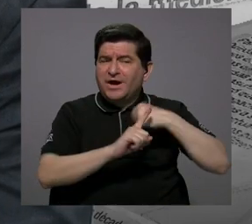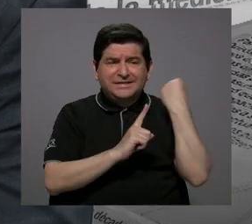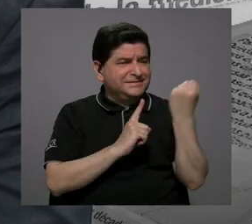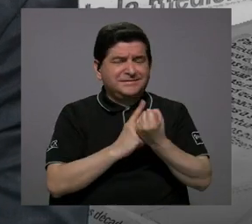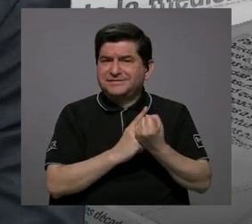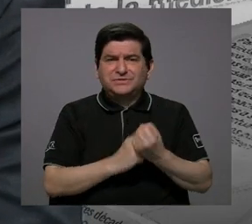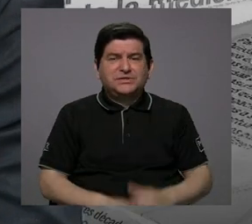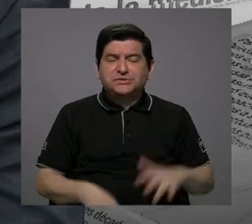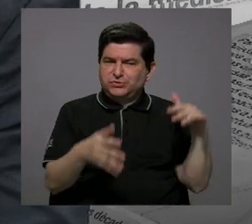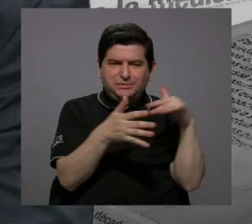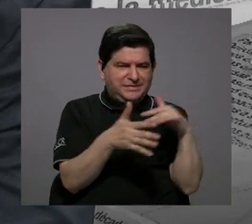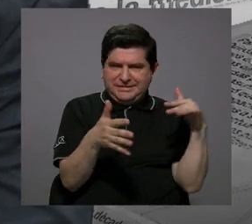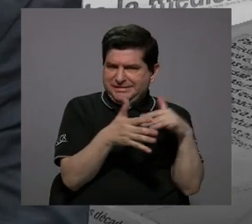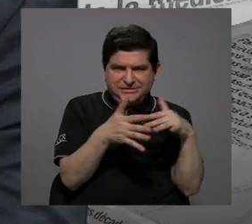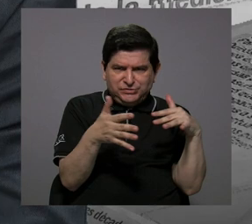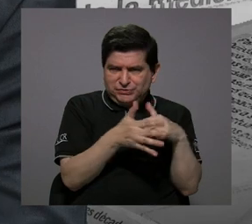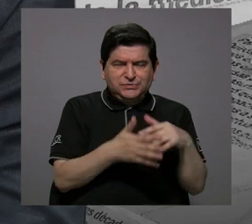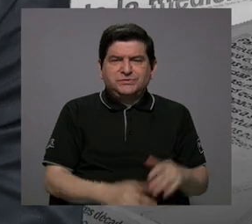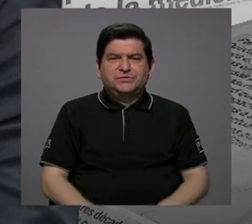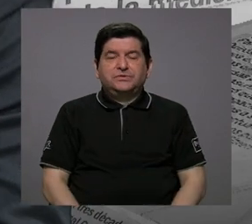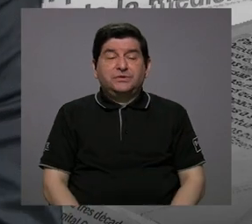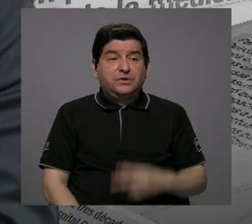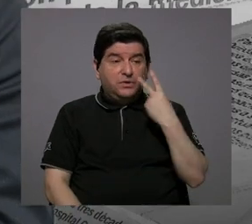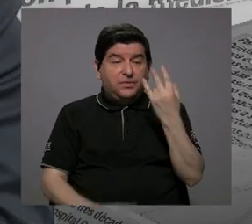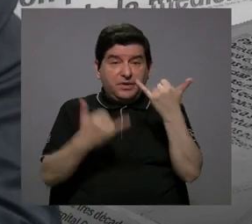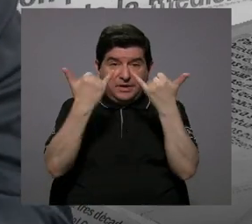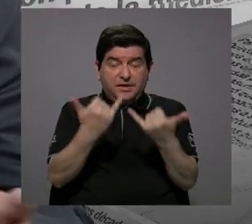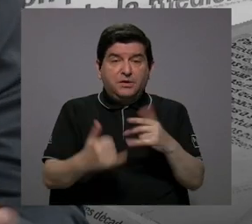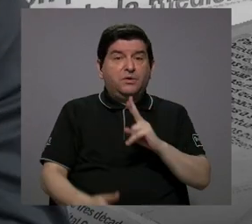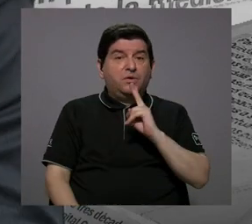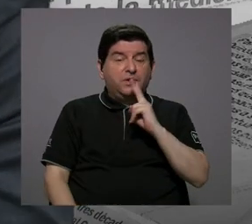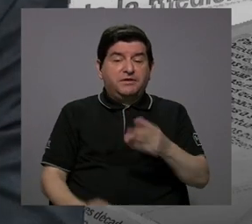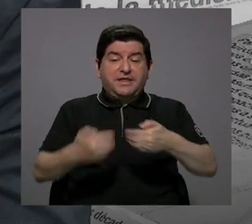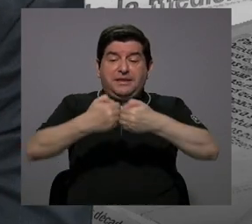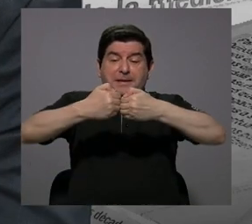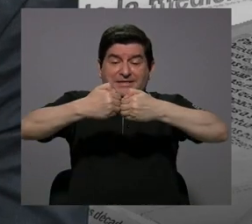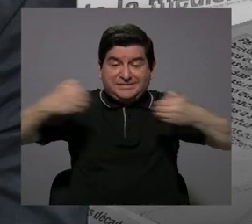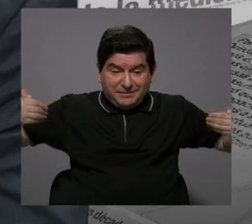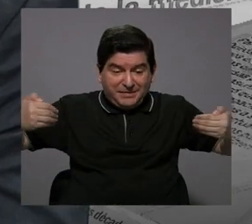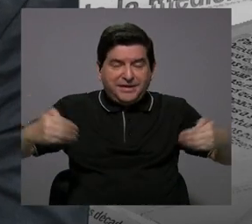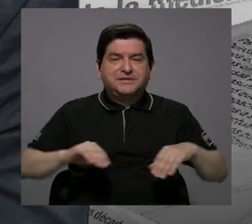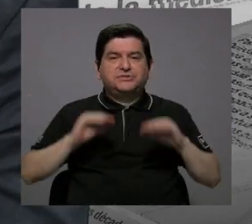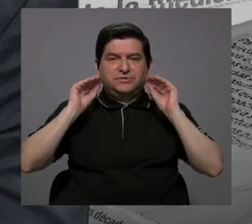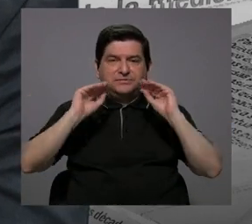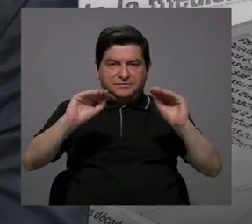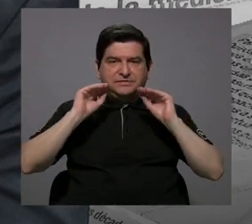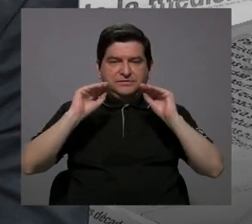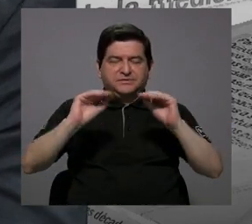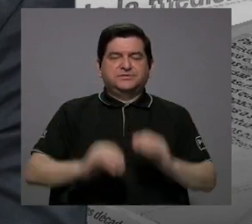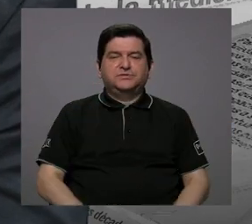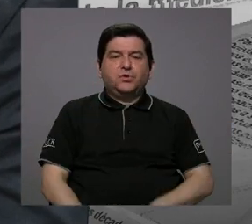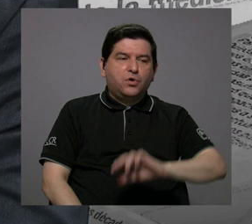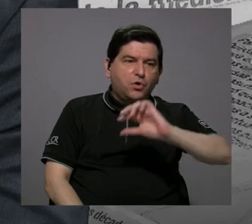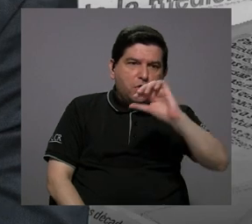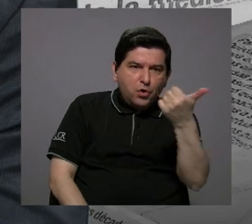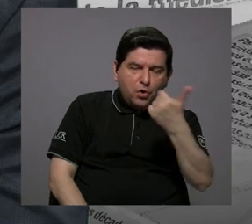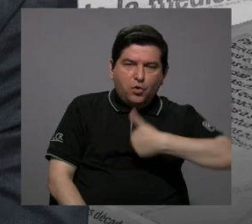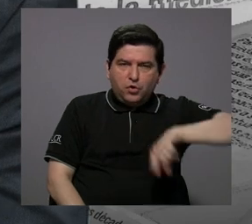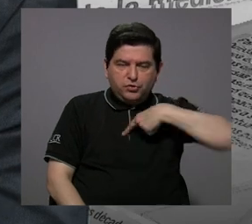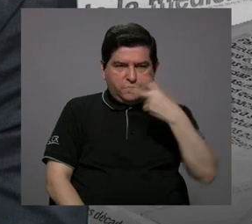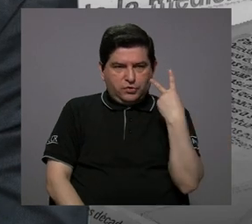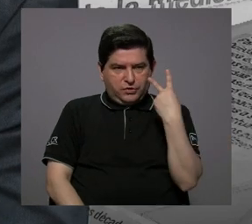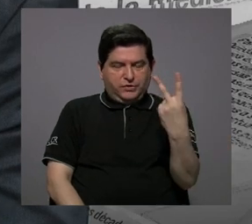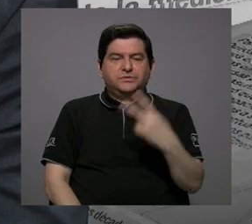para estudiar, lo que ahora vemos una verdadera brecha educativa. La otra situación que nosotros